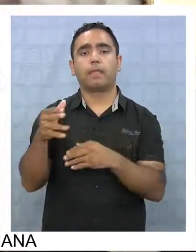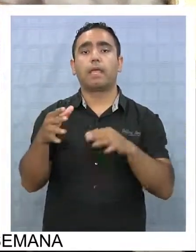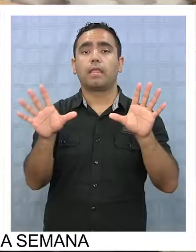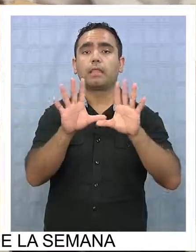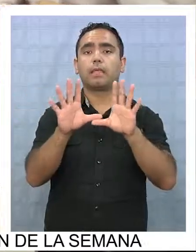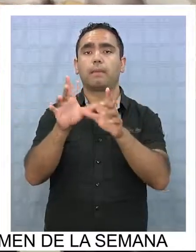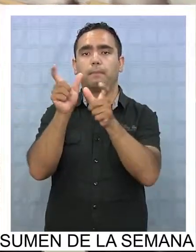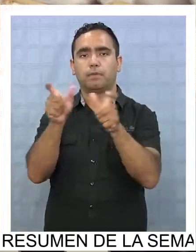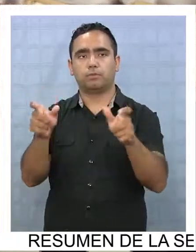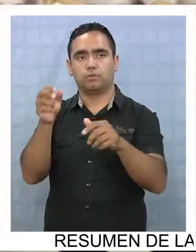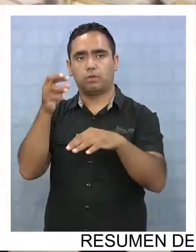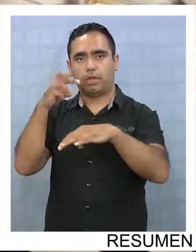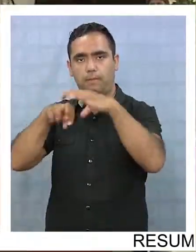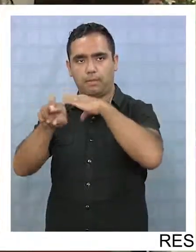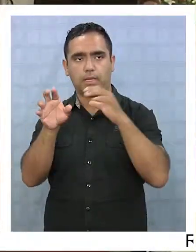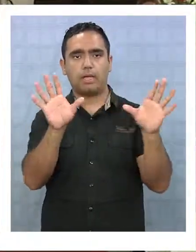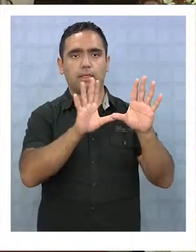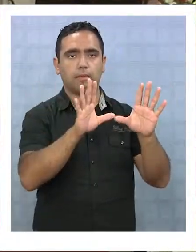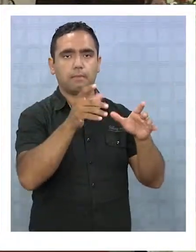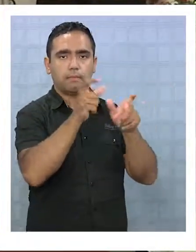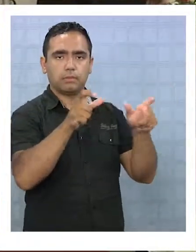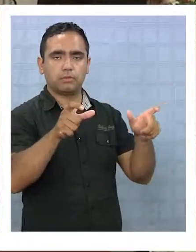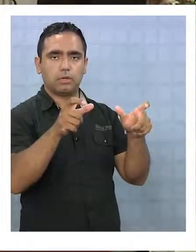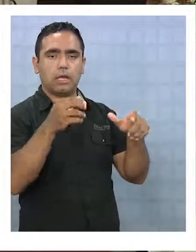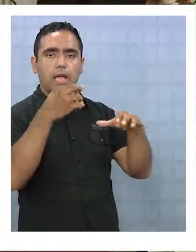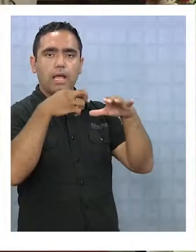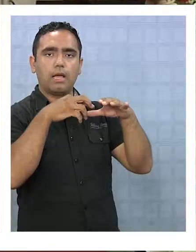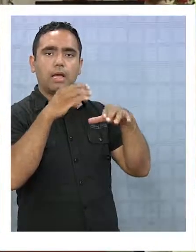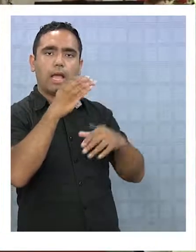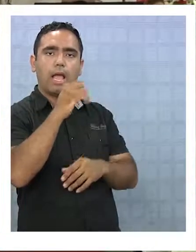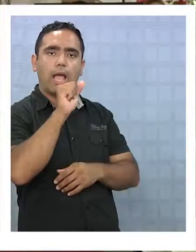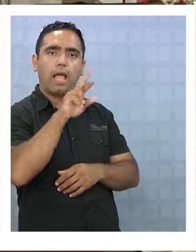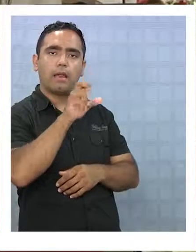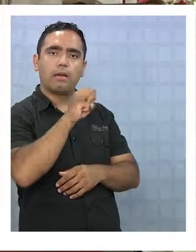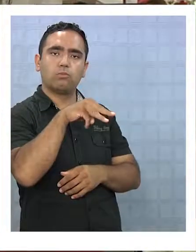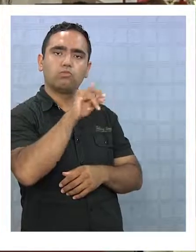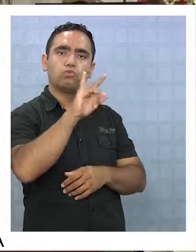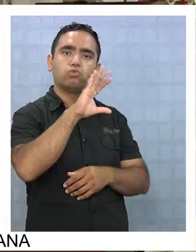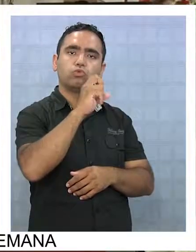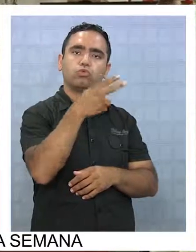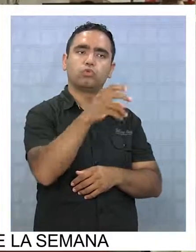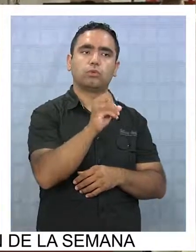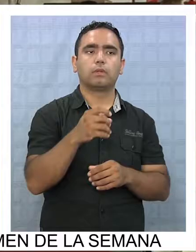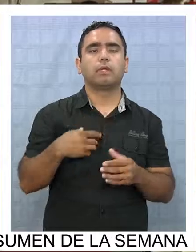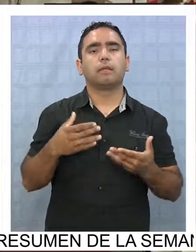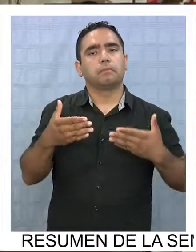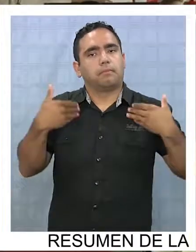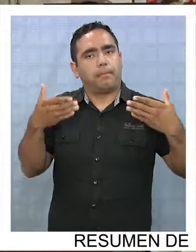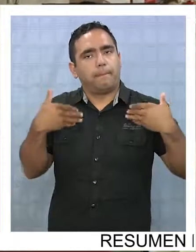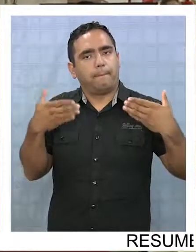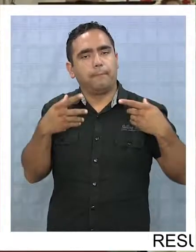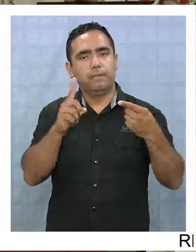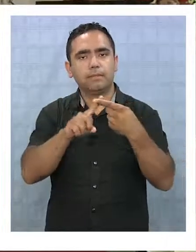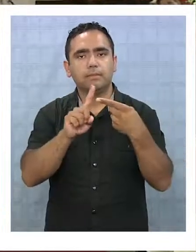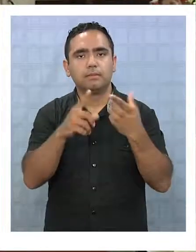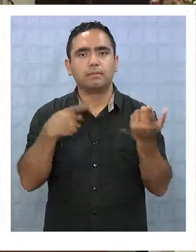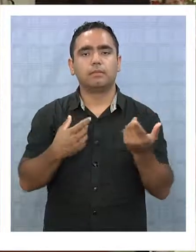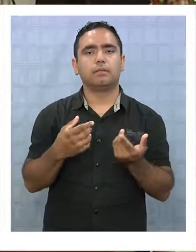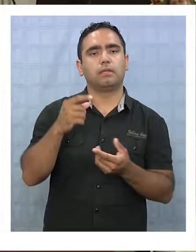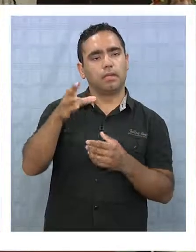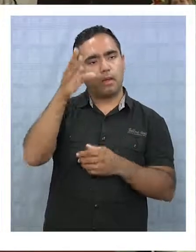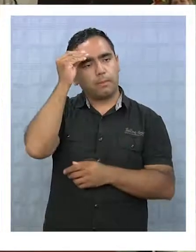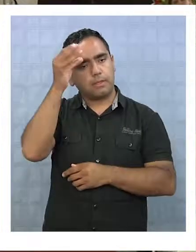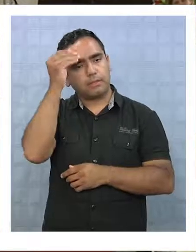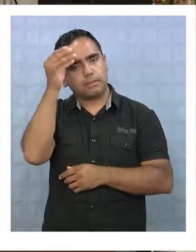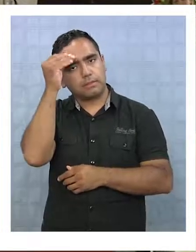Pica y diez personas de Caramucho, pero el tema principal son las ganas de participar, tener capacidad de aprendizaje